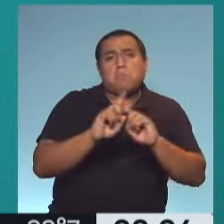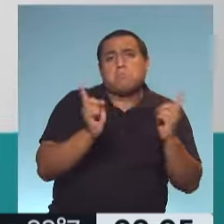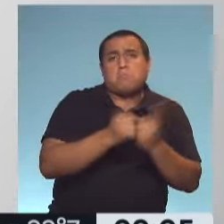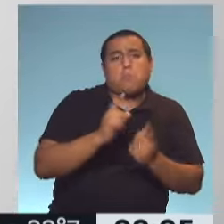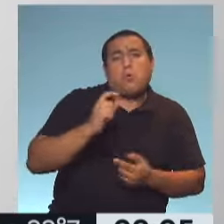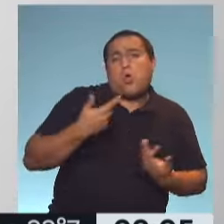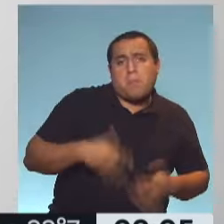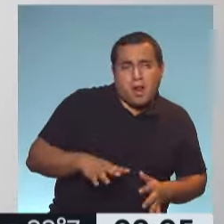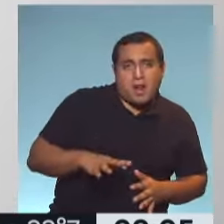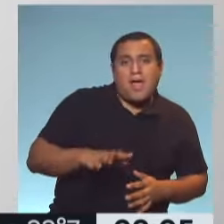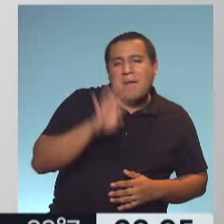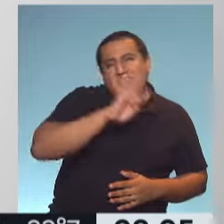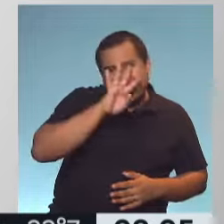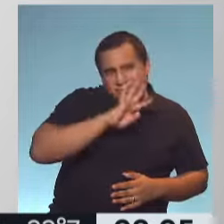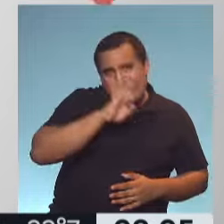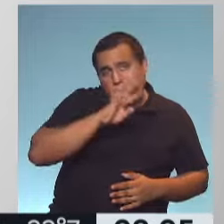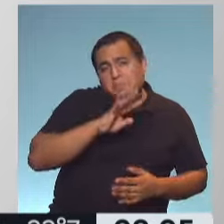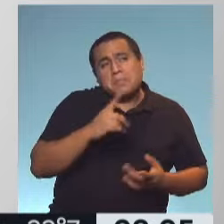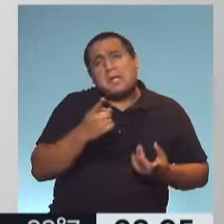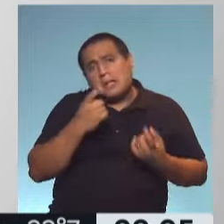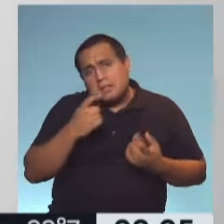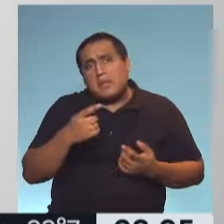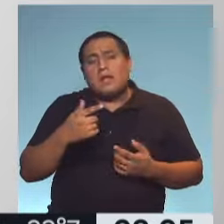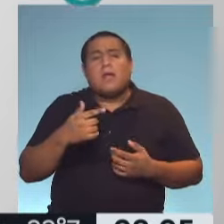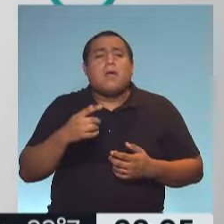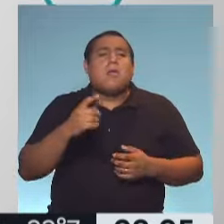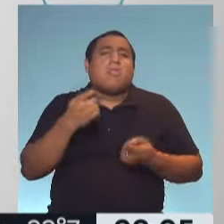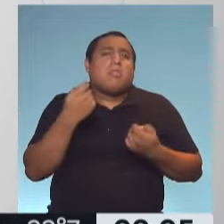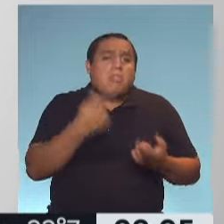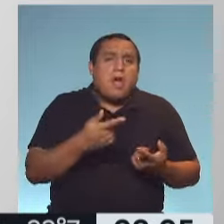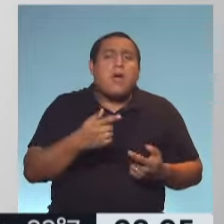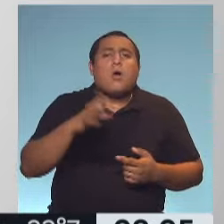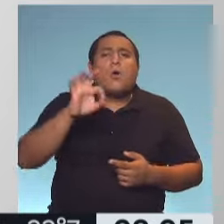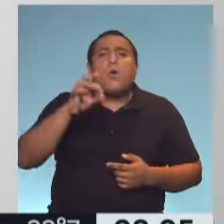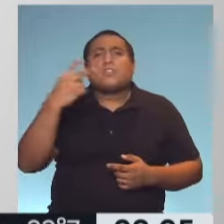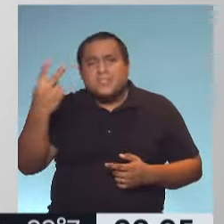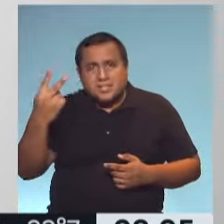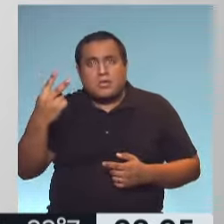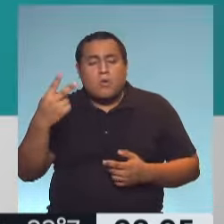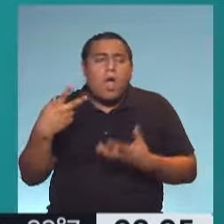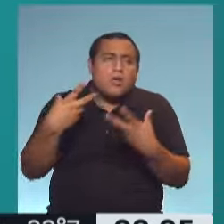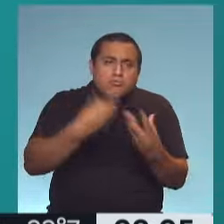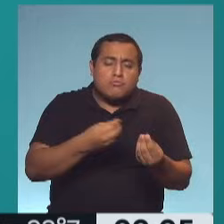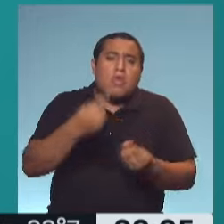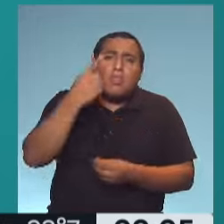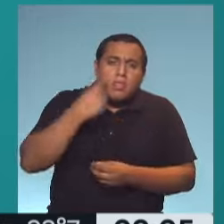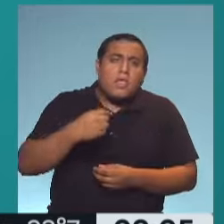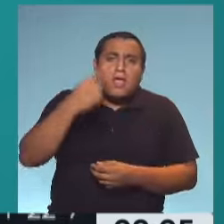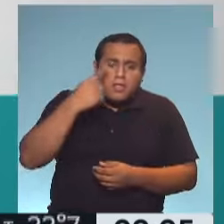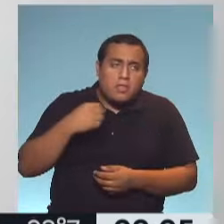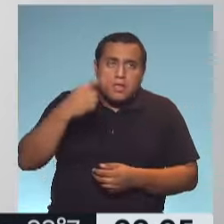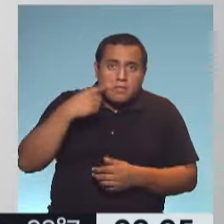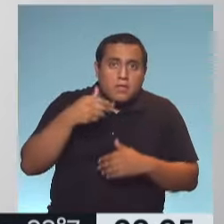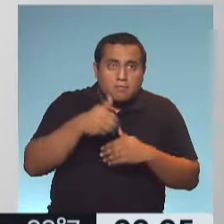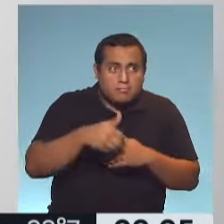los amarillos, que son los que necesitan algún soporte de oxígeno, algún apoyo, y que a veces están unos cuantos días y que pueden